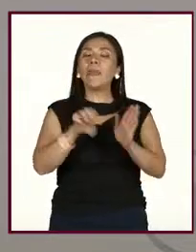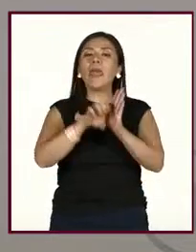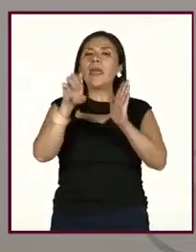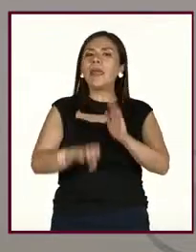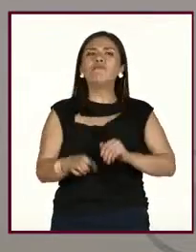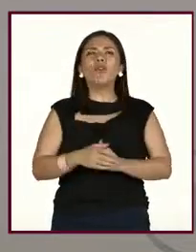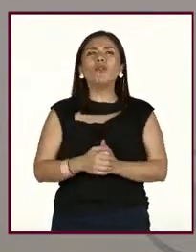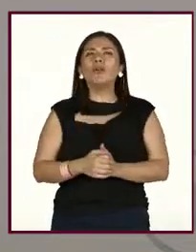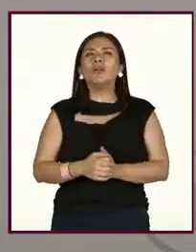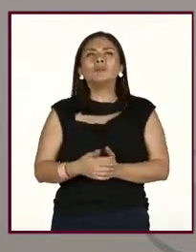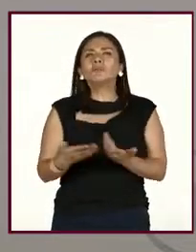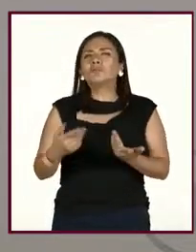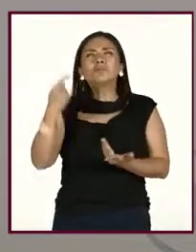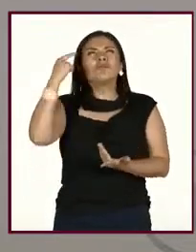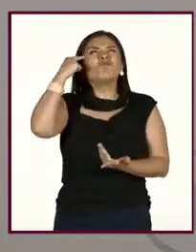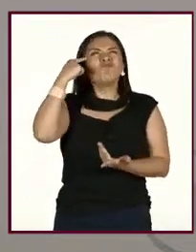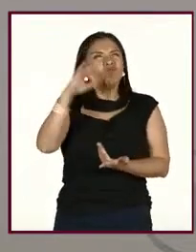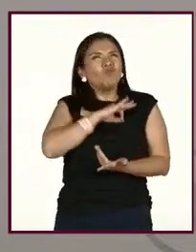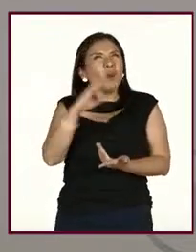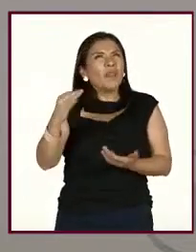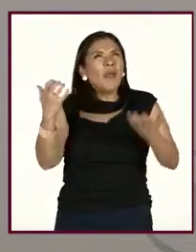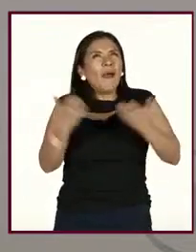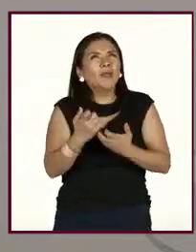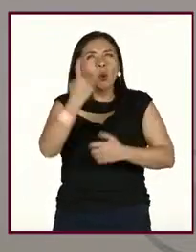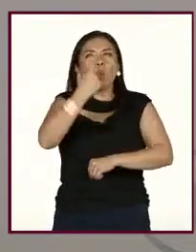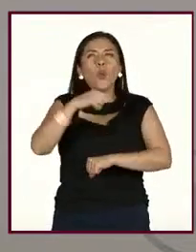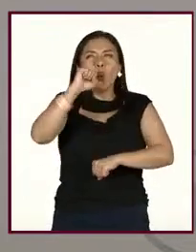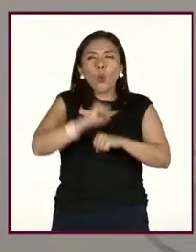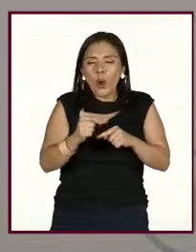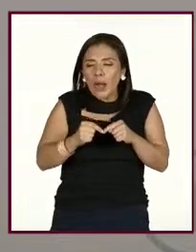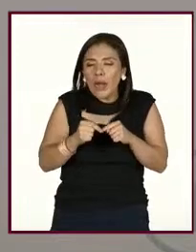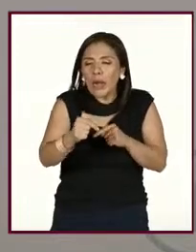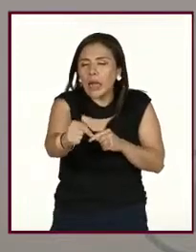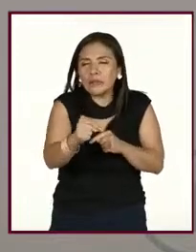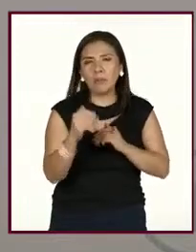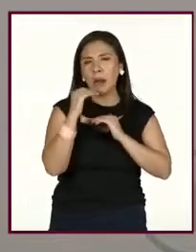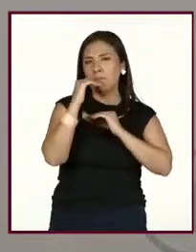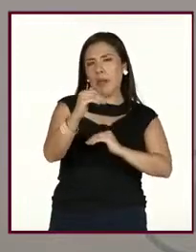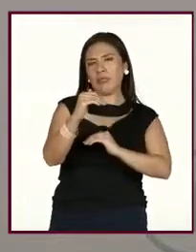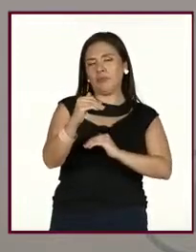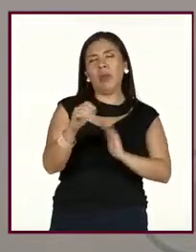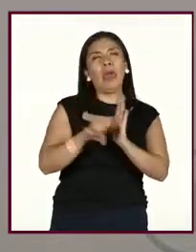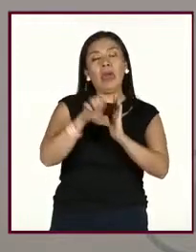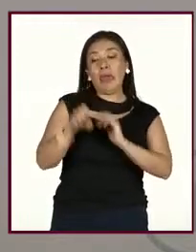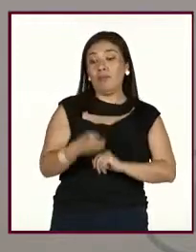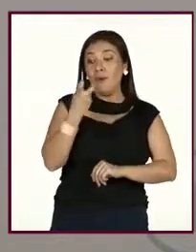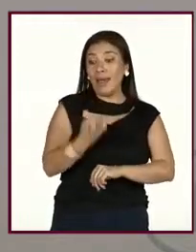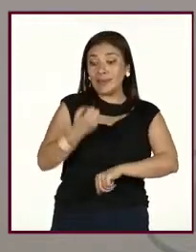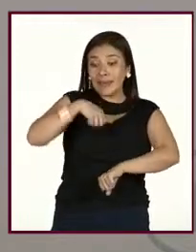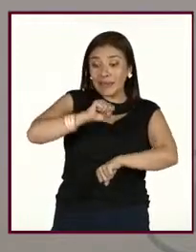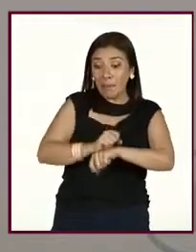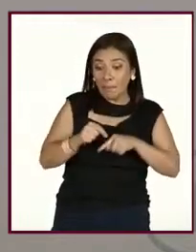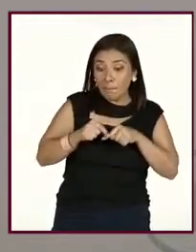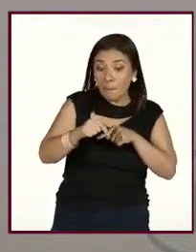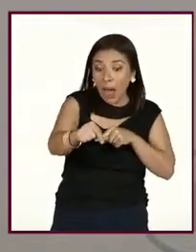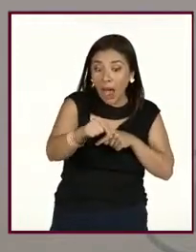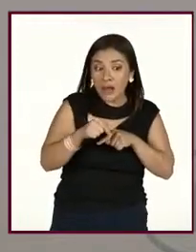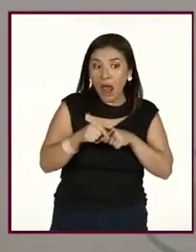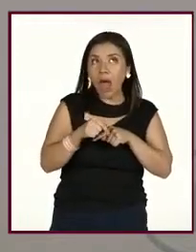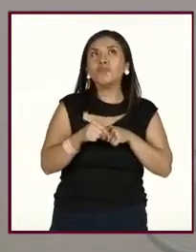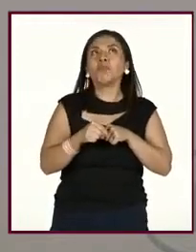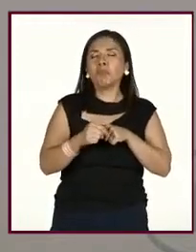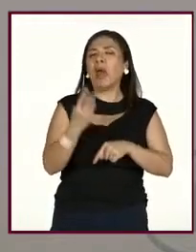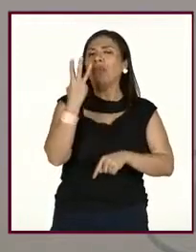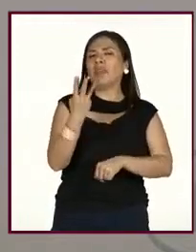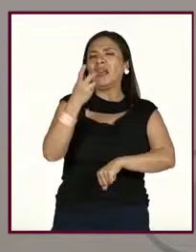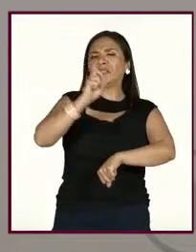pequeñas y a lo mejor hasta por semana, ¿no? Por ejemplo, decir, esta semana, tres